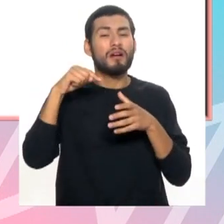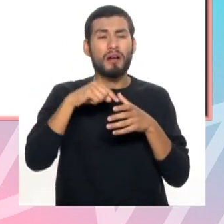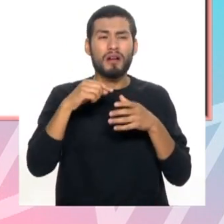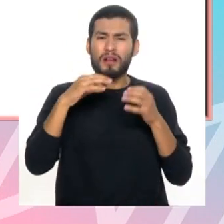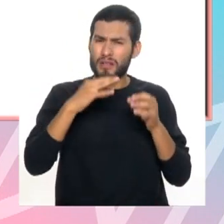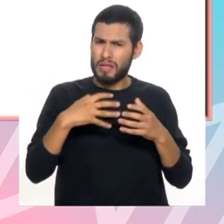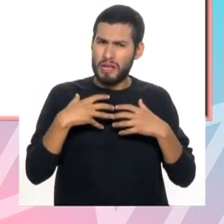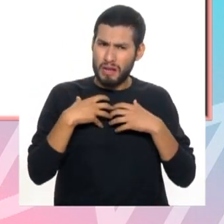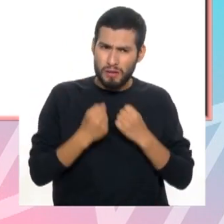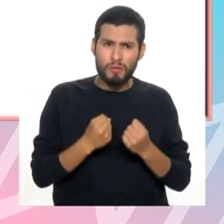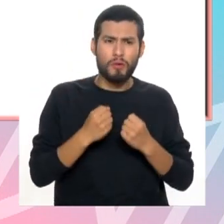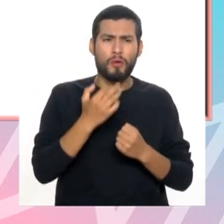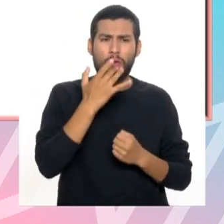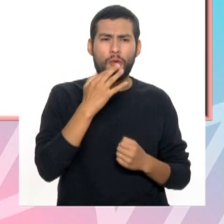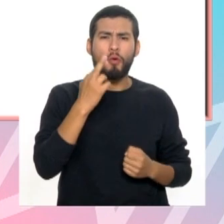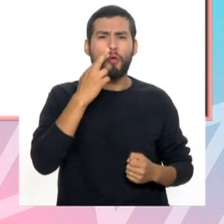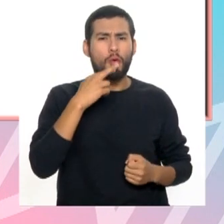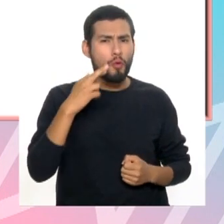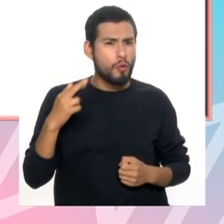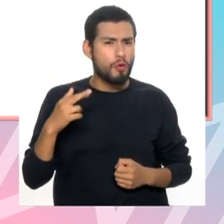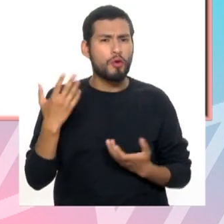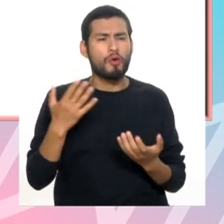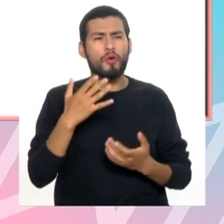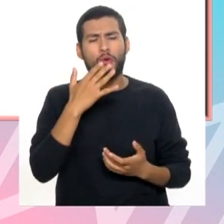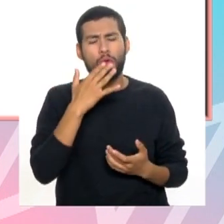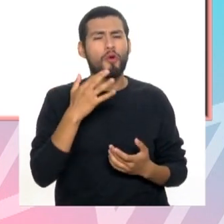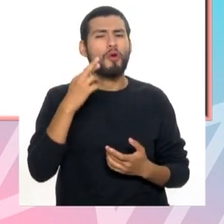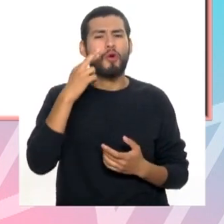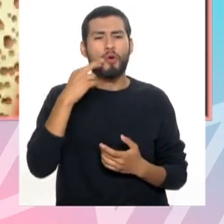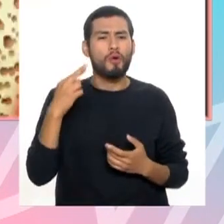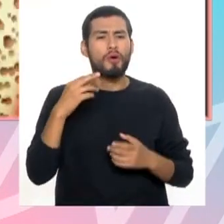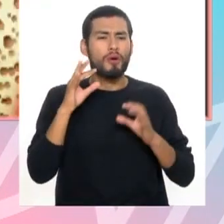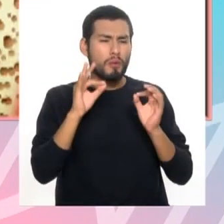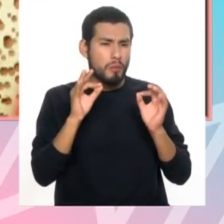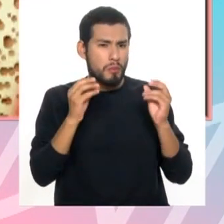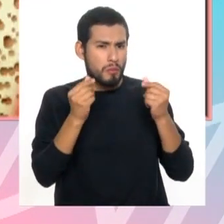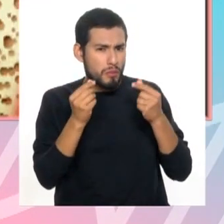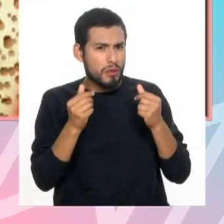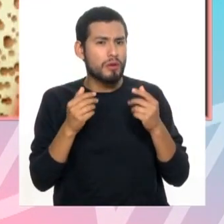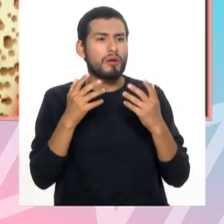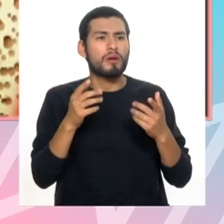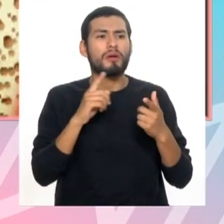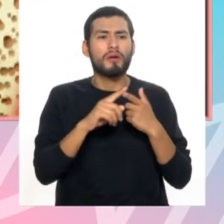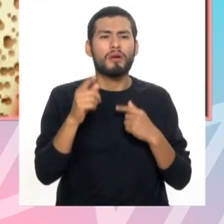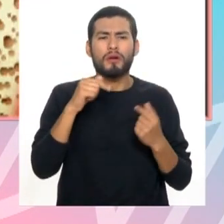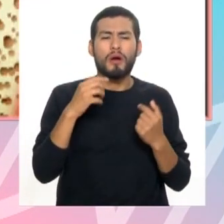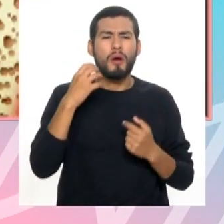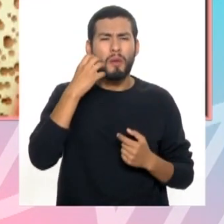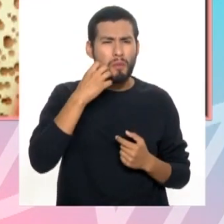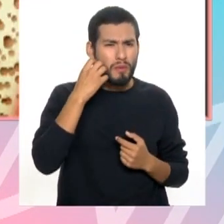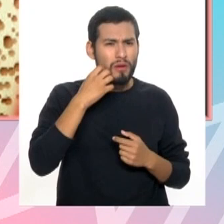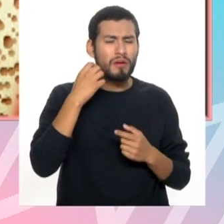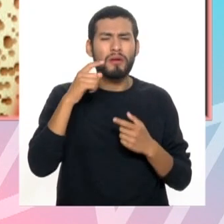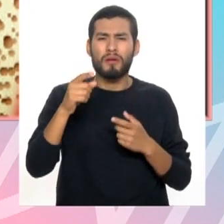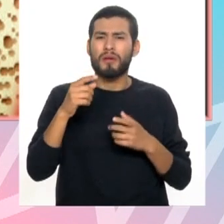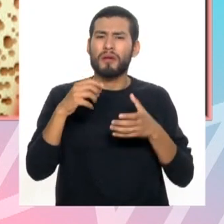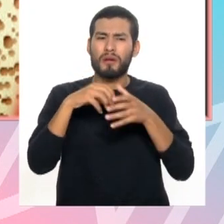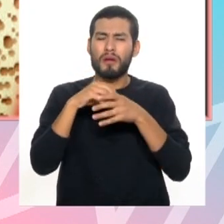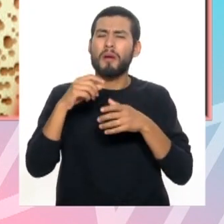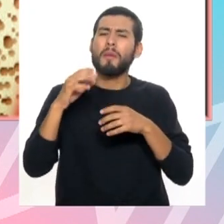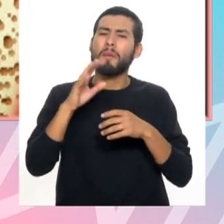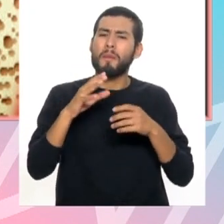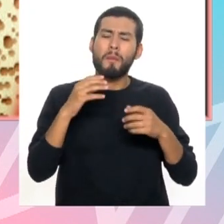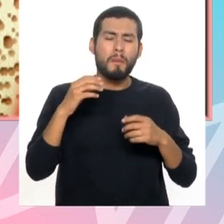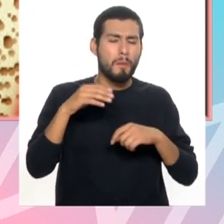estar sanas. Un color rosado o de repente un color rosado oscuro. Inclusive algunas personas tienen sus encías marrones que es normal como el color de la piel.